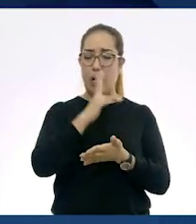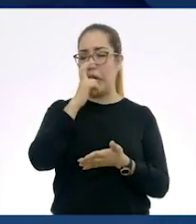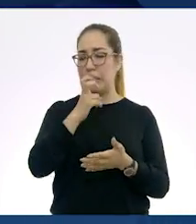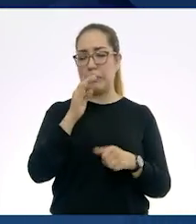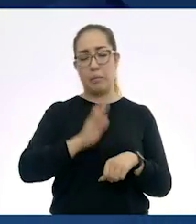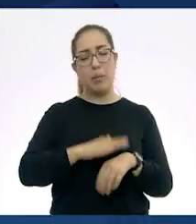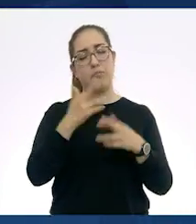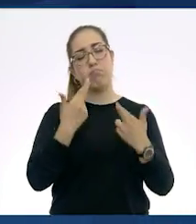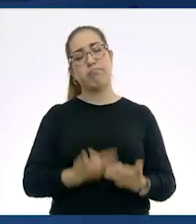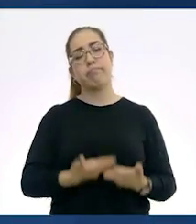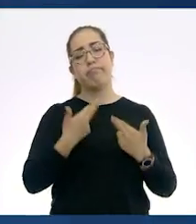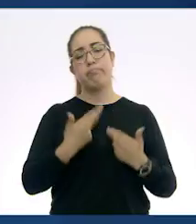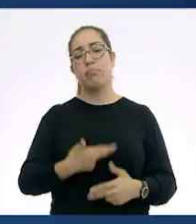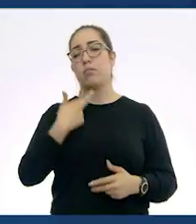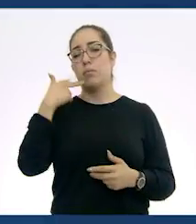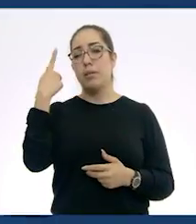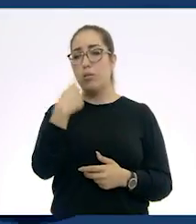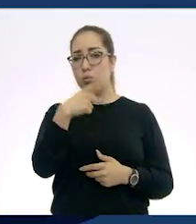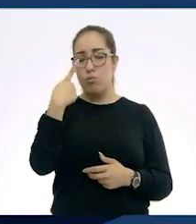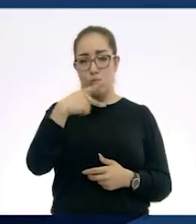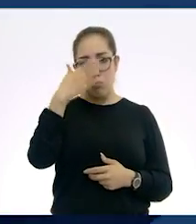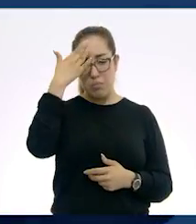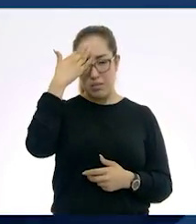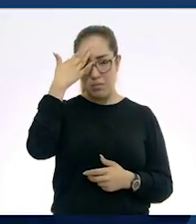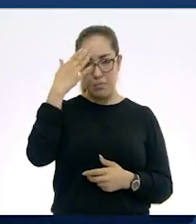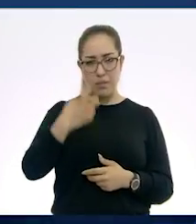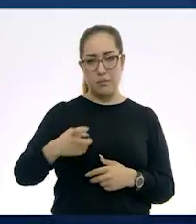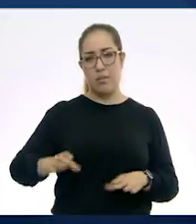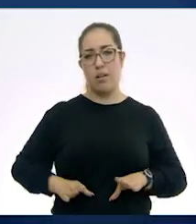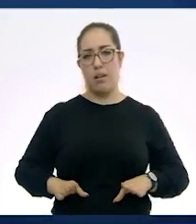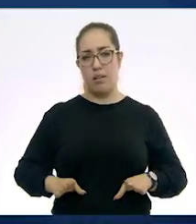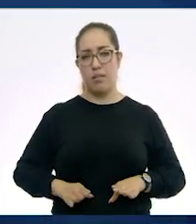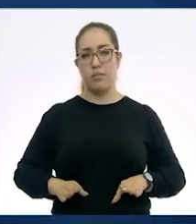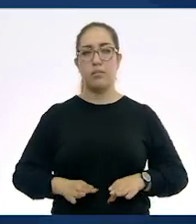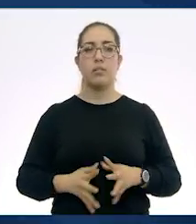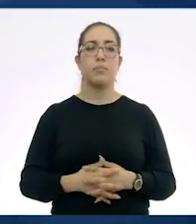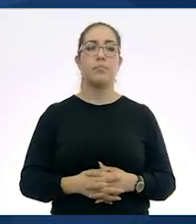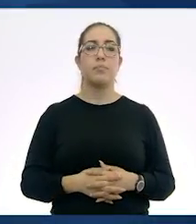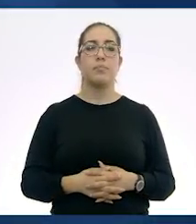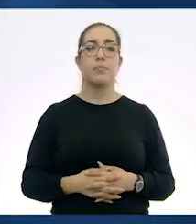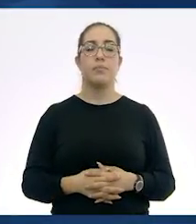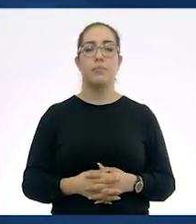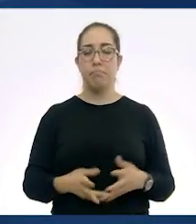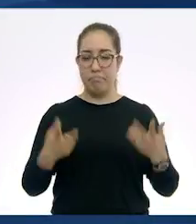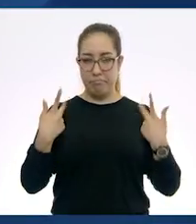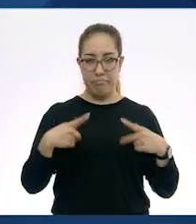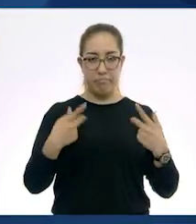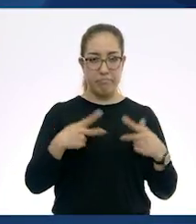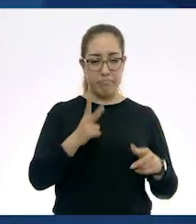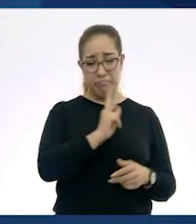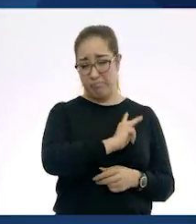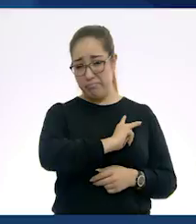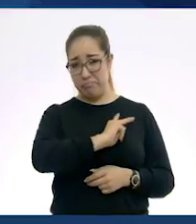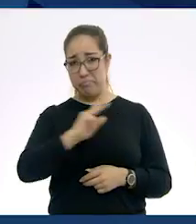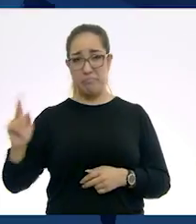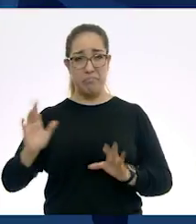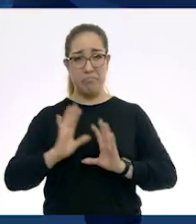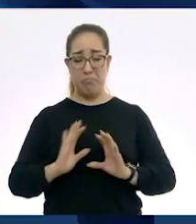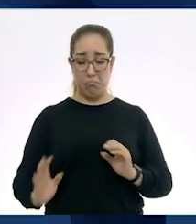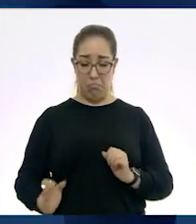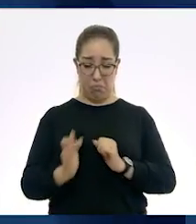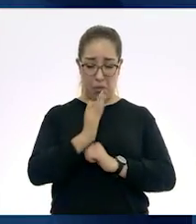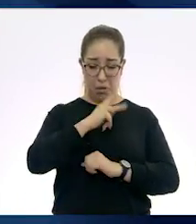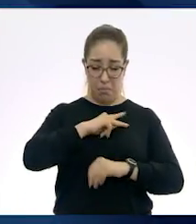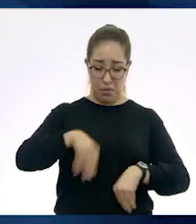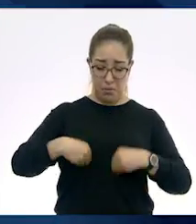una de estas civilizaciones. Al momento de que todos tenemos permiso de dejar de preocuparnos por nuestra subsistencia,